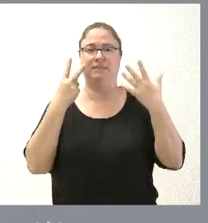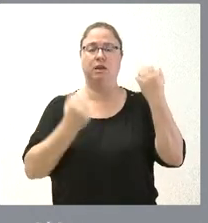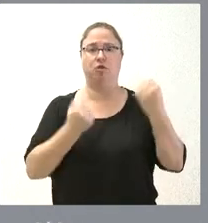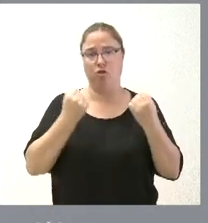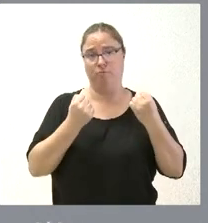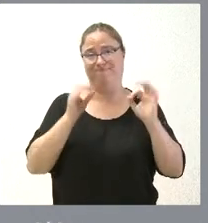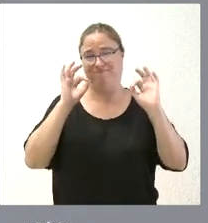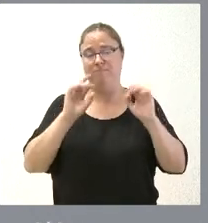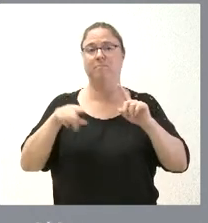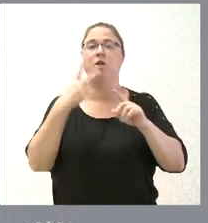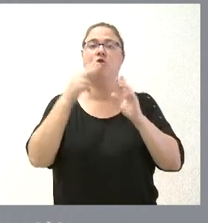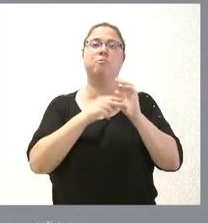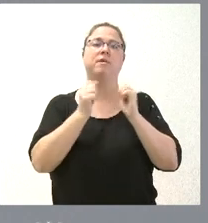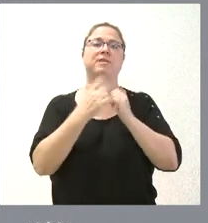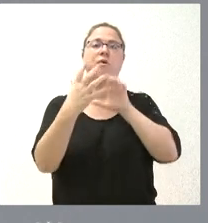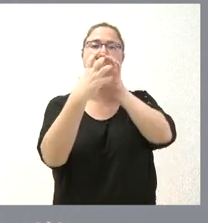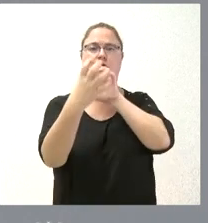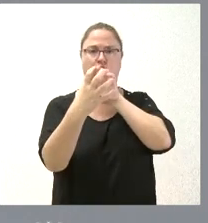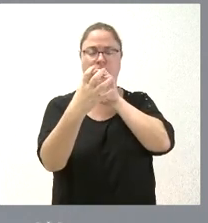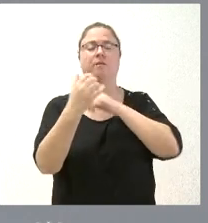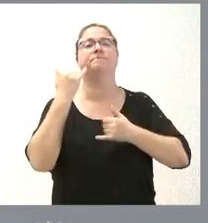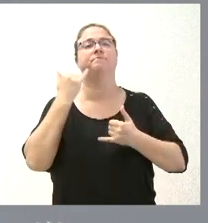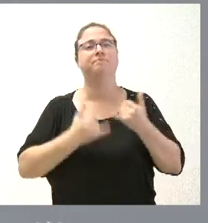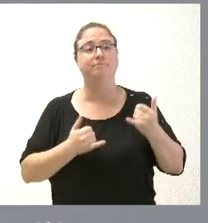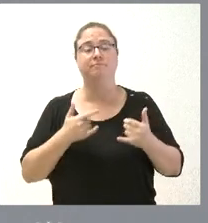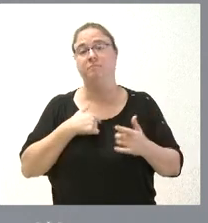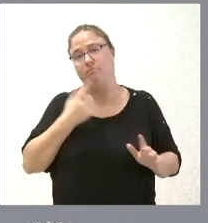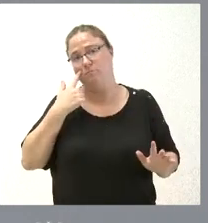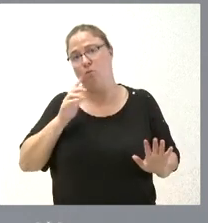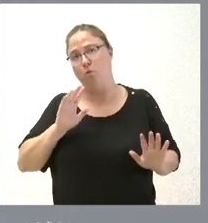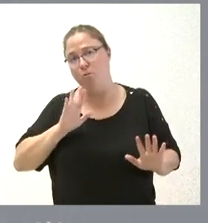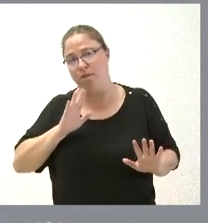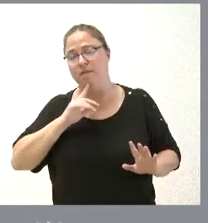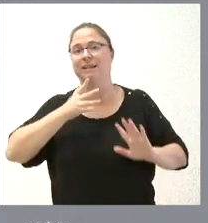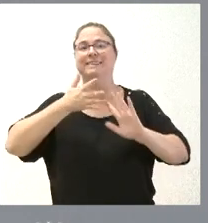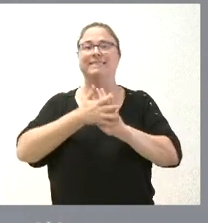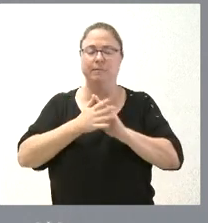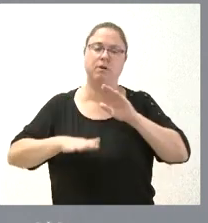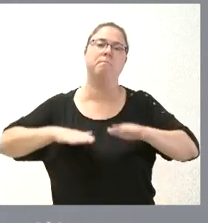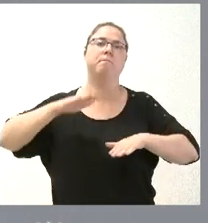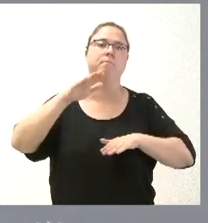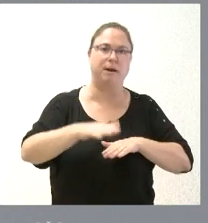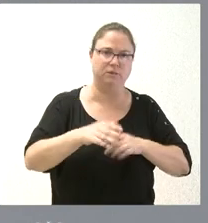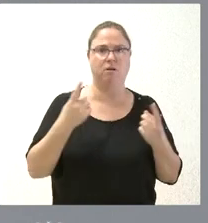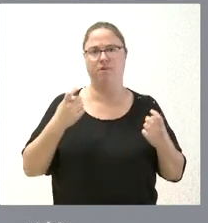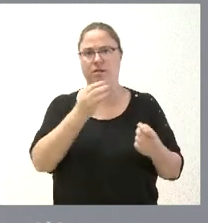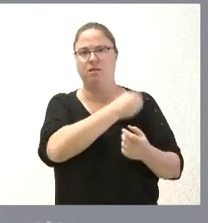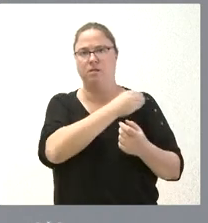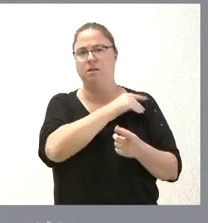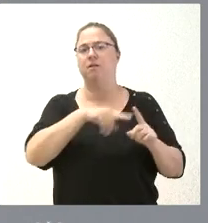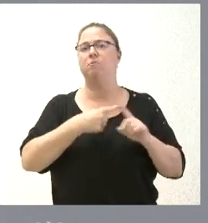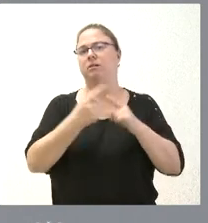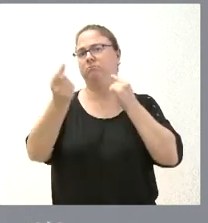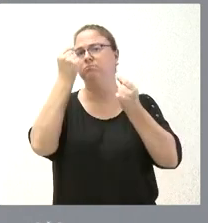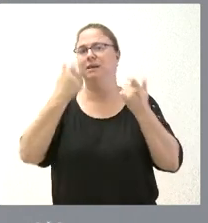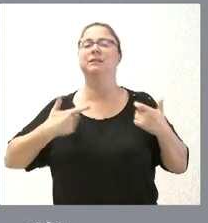2029 para las furgonetas que lógicamente dentro de la prudencia supone un paso que habíamos demandado y una exigencia del